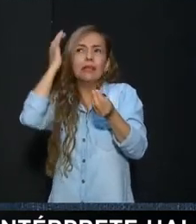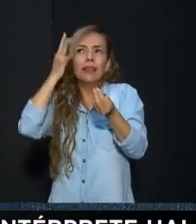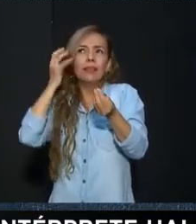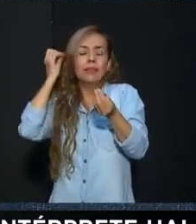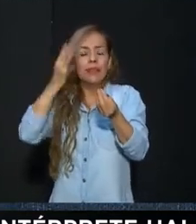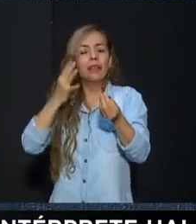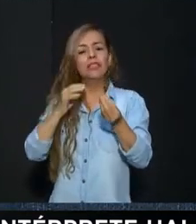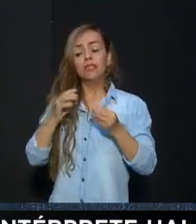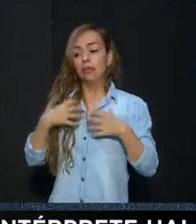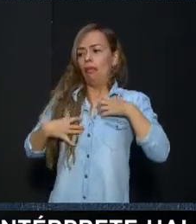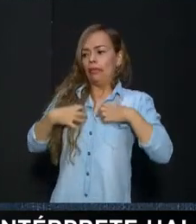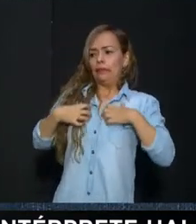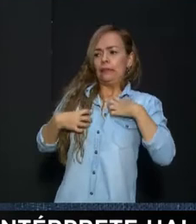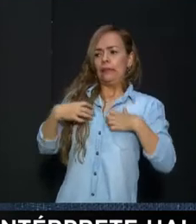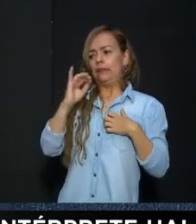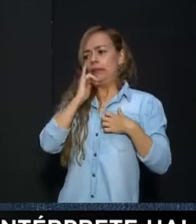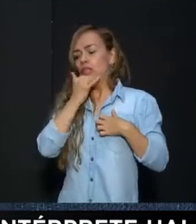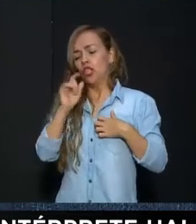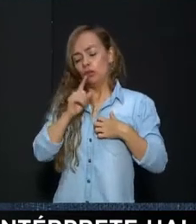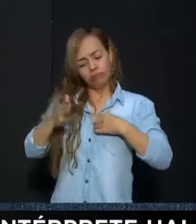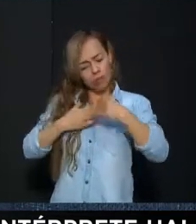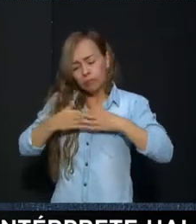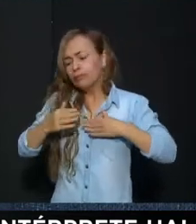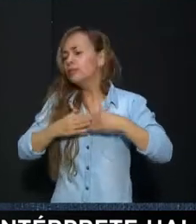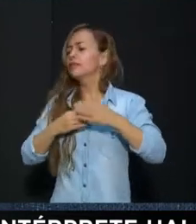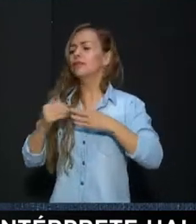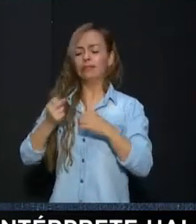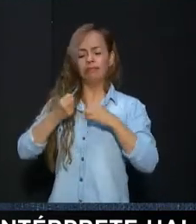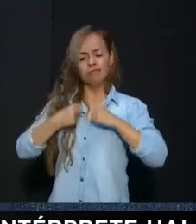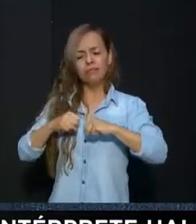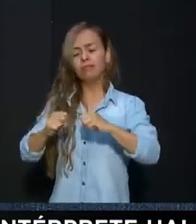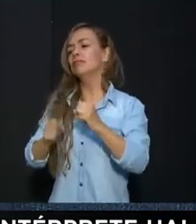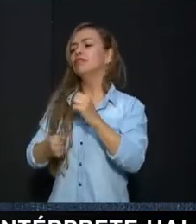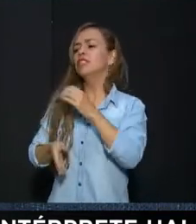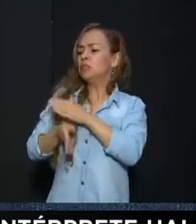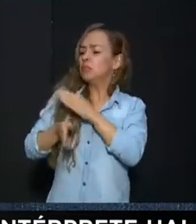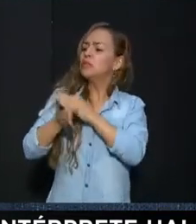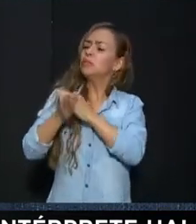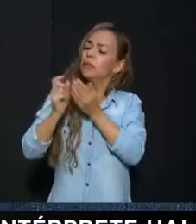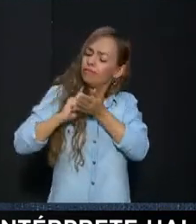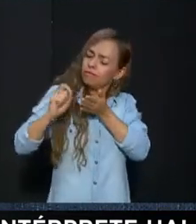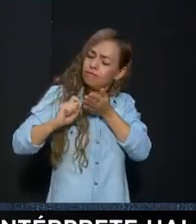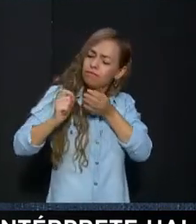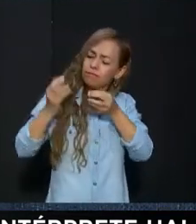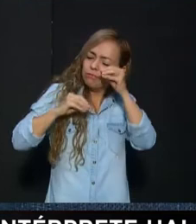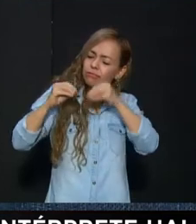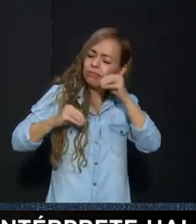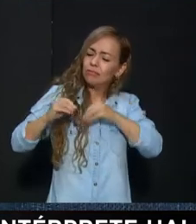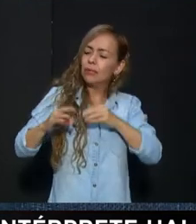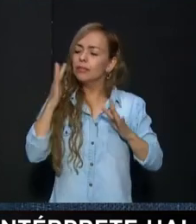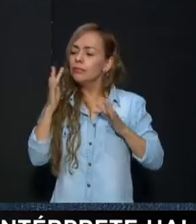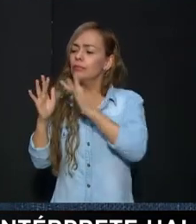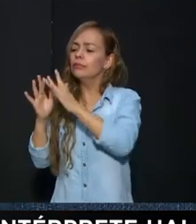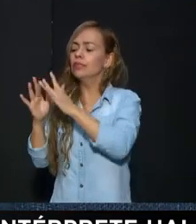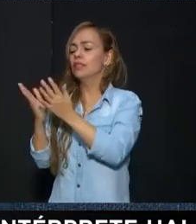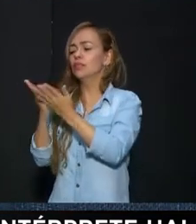arriesgarnos No tener miedo A equivocarnos Porque de esa equivocación Es que vamos a generar Un aprendizaje También una comunicación Constante